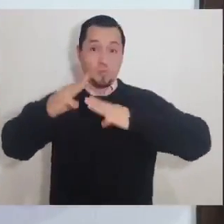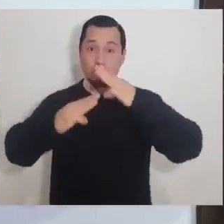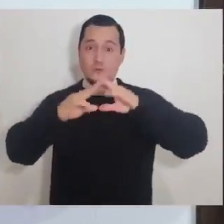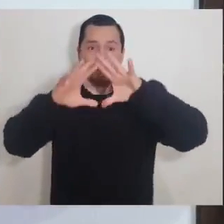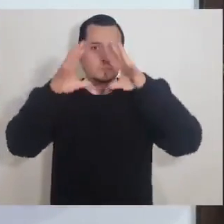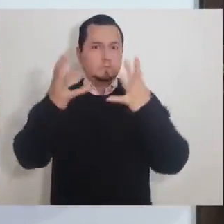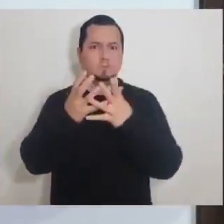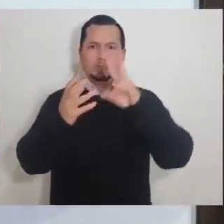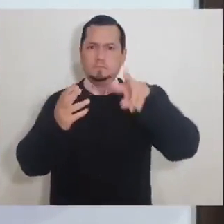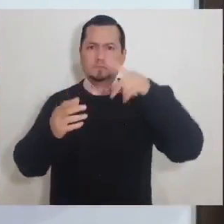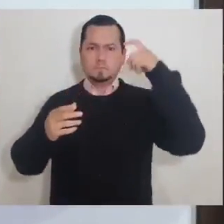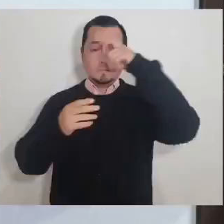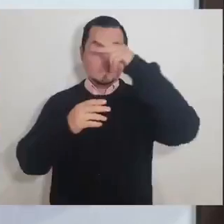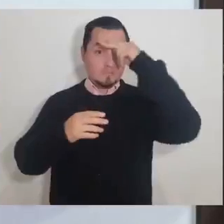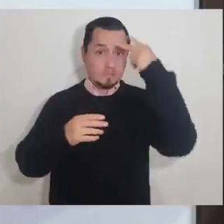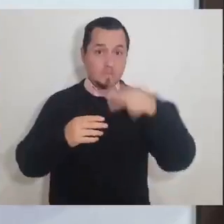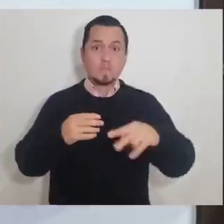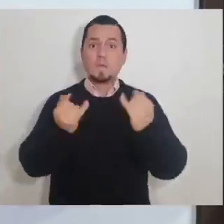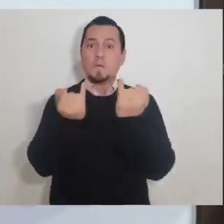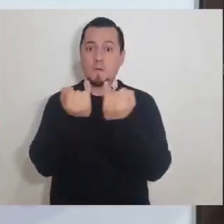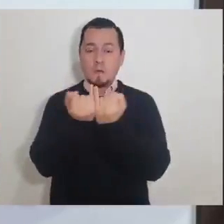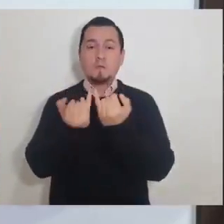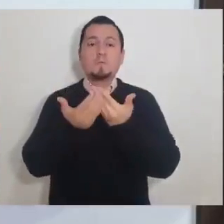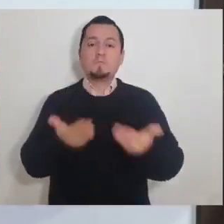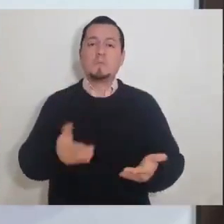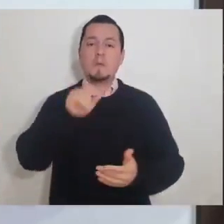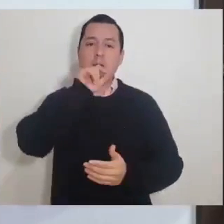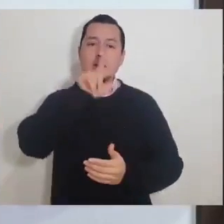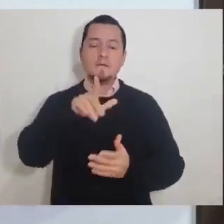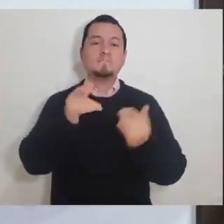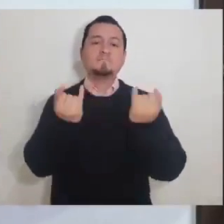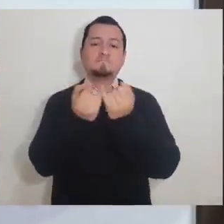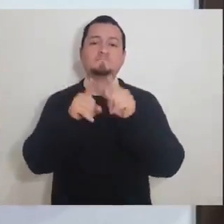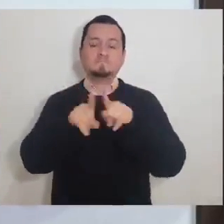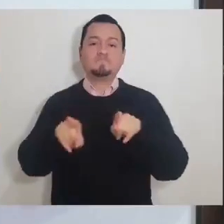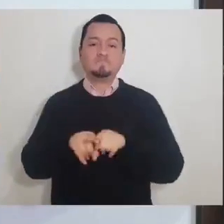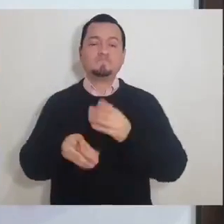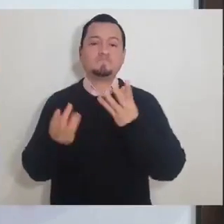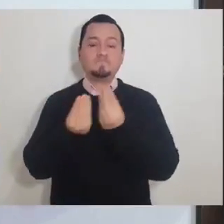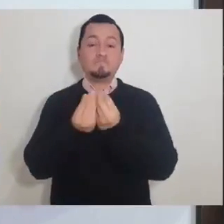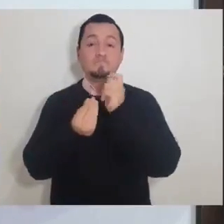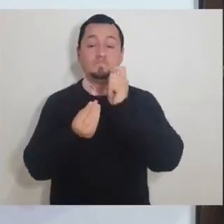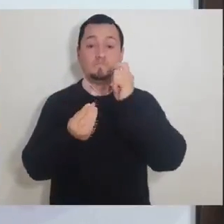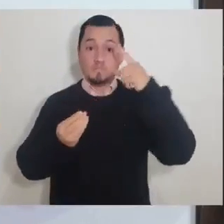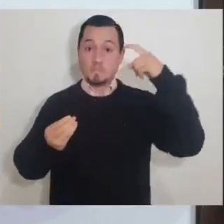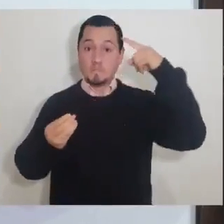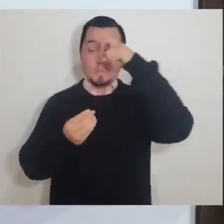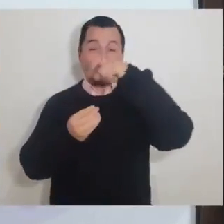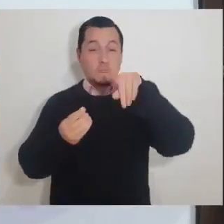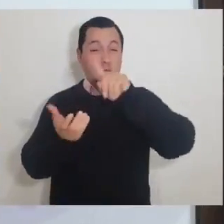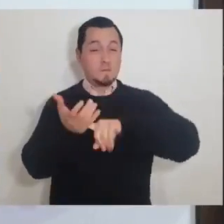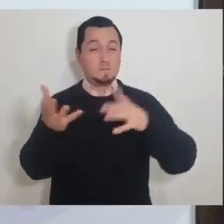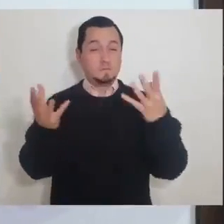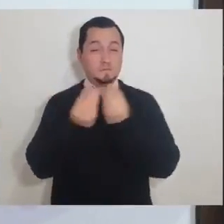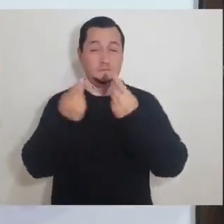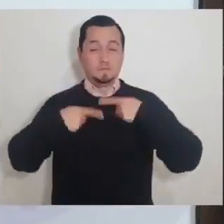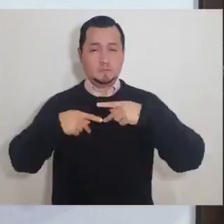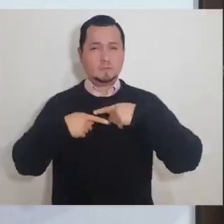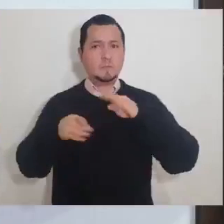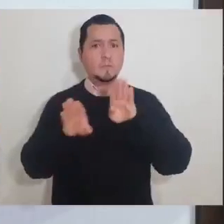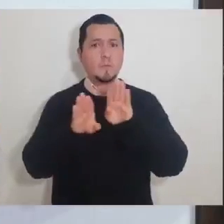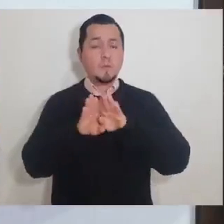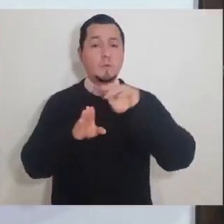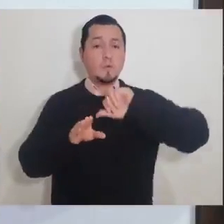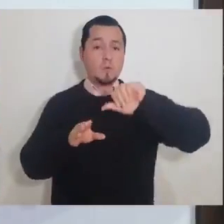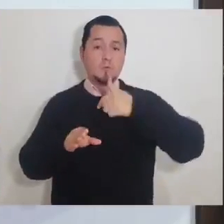escala global. México, como les decía, no es la excepción y por supuesto Jalisco enfrenta también una circunstancia compleja. Es muy importante entender en dónde estamos